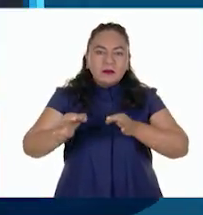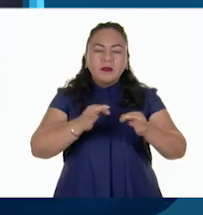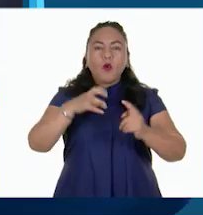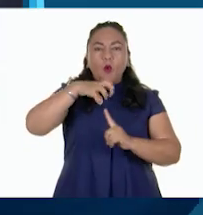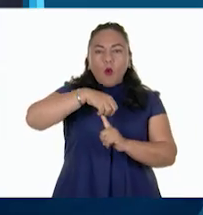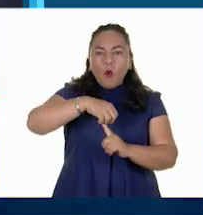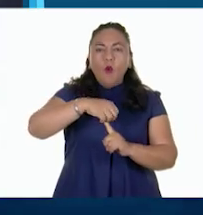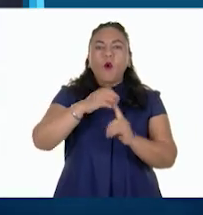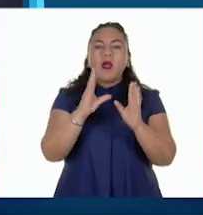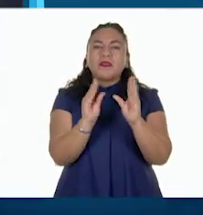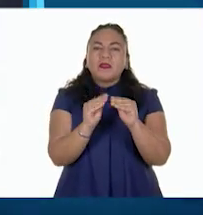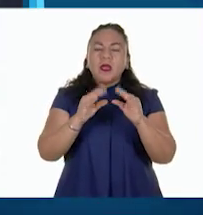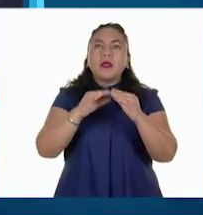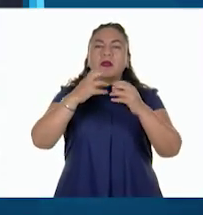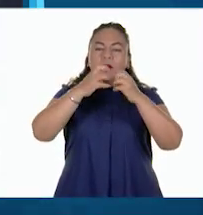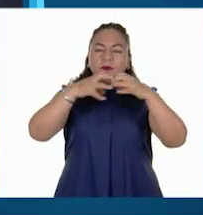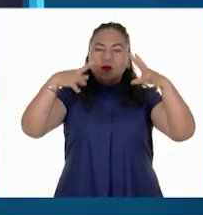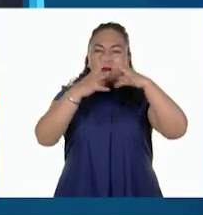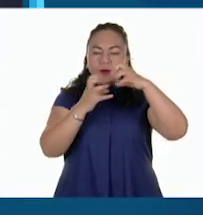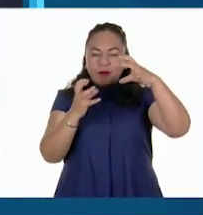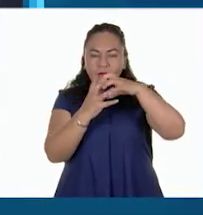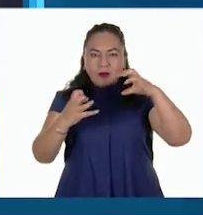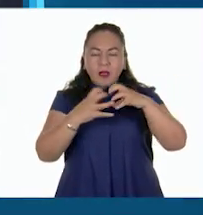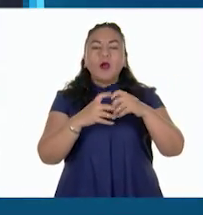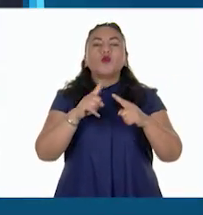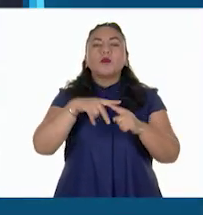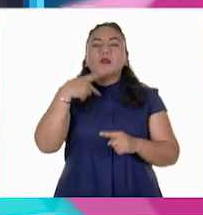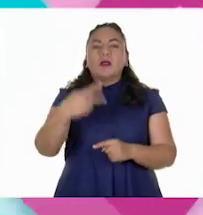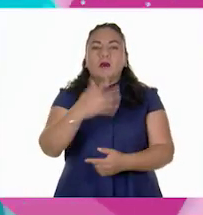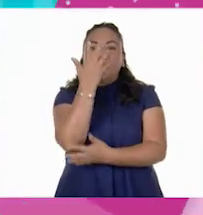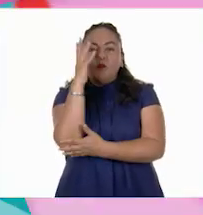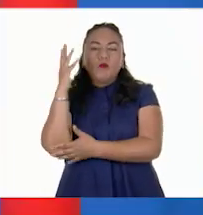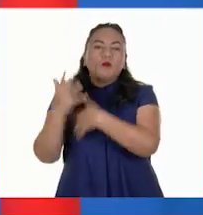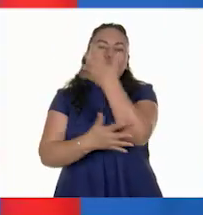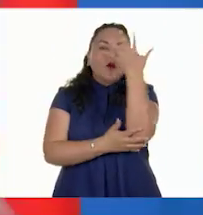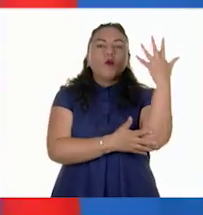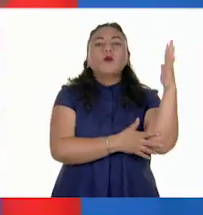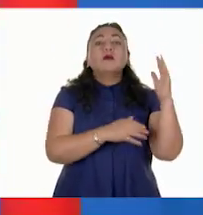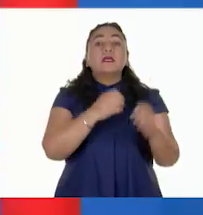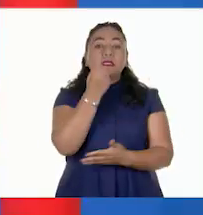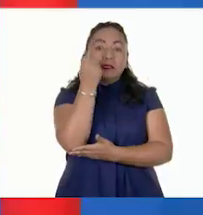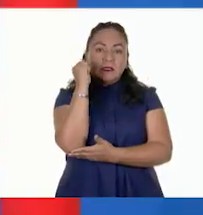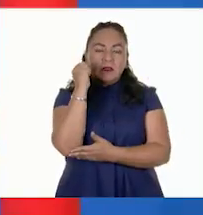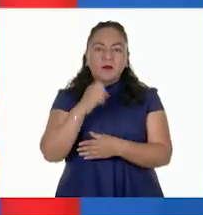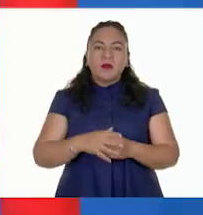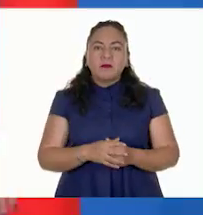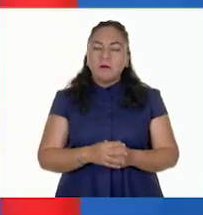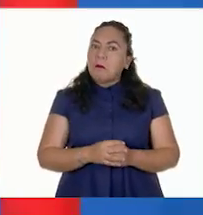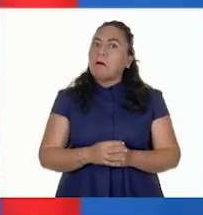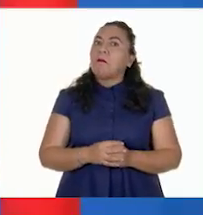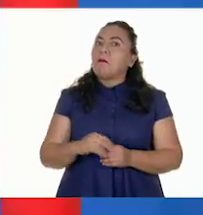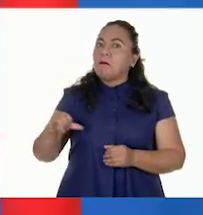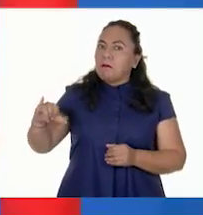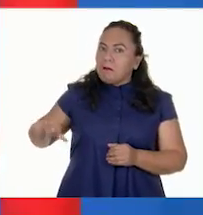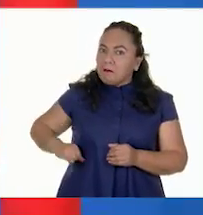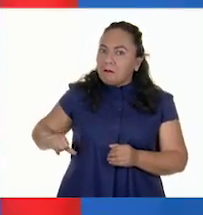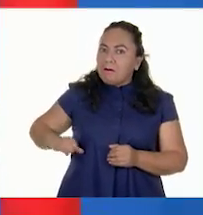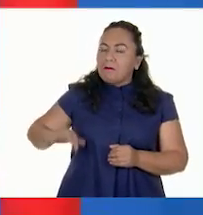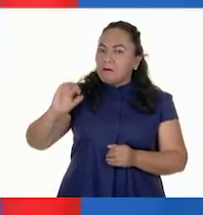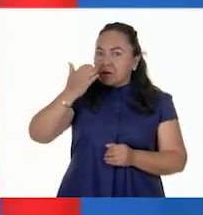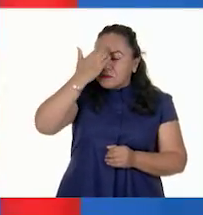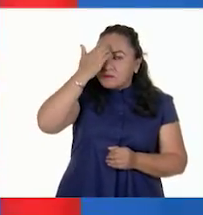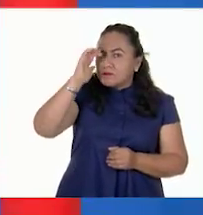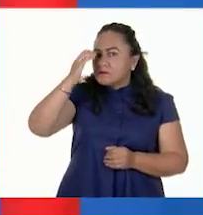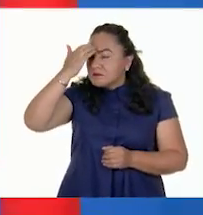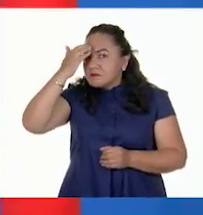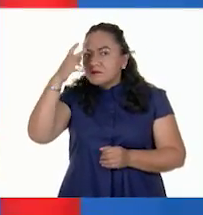hongos, musgo y heno provienen del bosque y la selva. ¡Qué interesante conocer todo lo que se puede